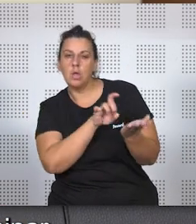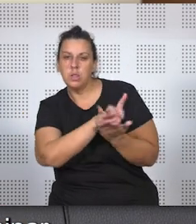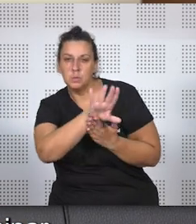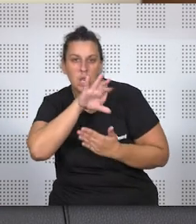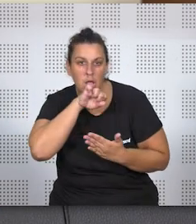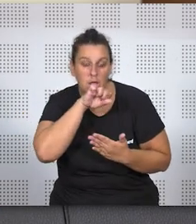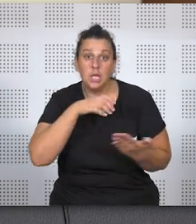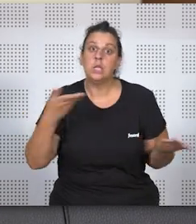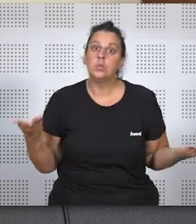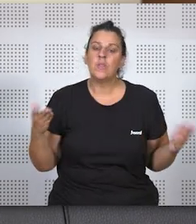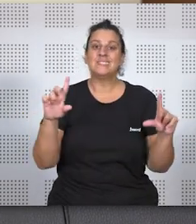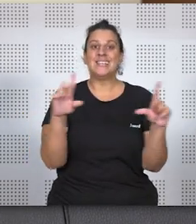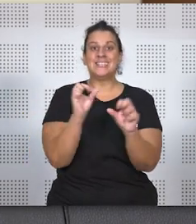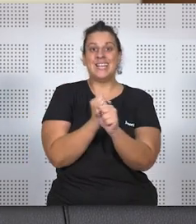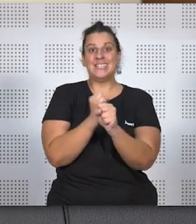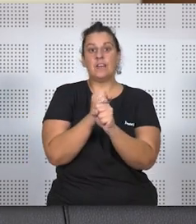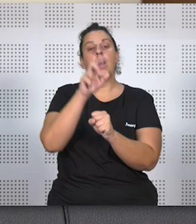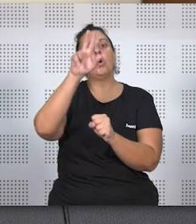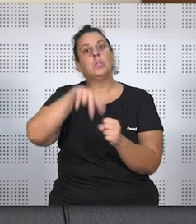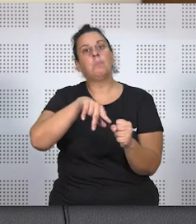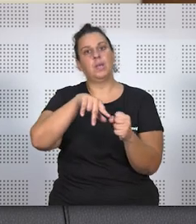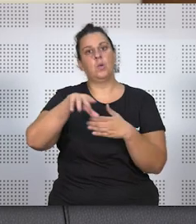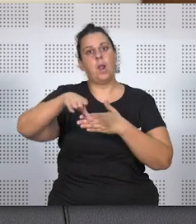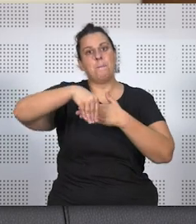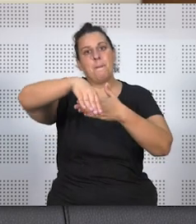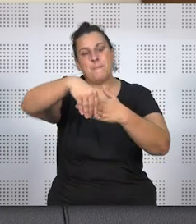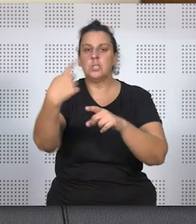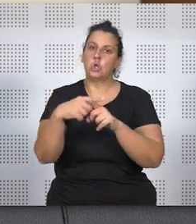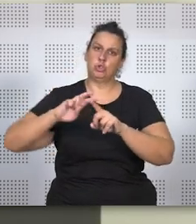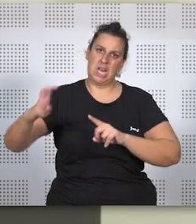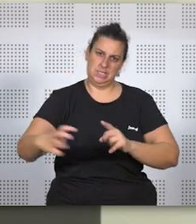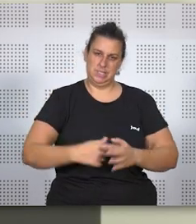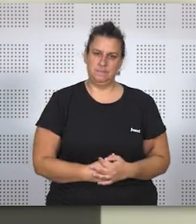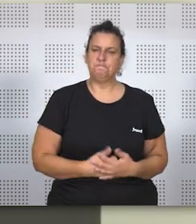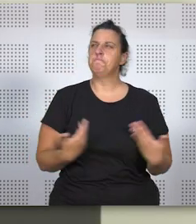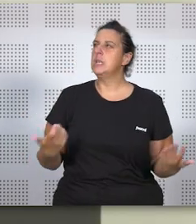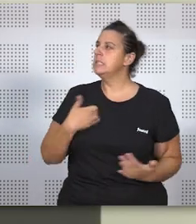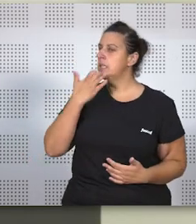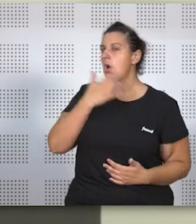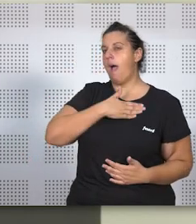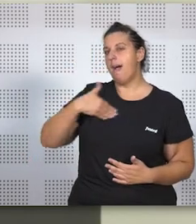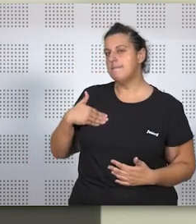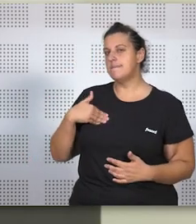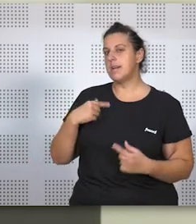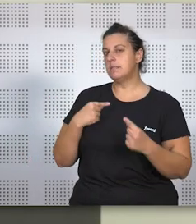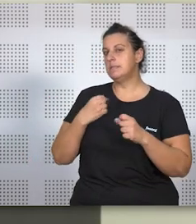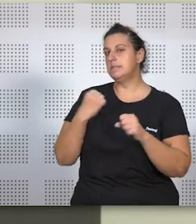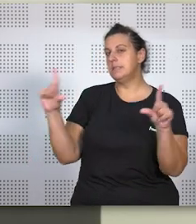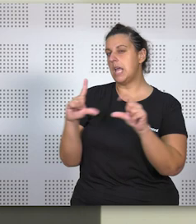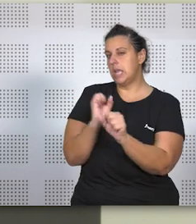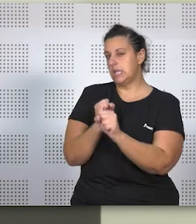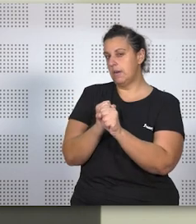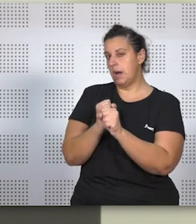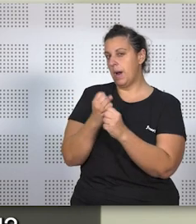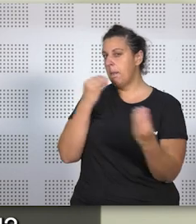no, por lo tanto el teletrabajo tiene que ir también acompañada de otras cosas. Pero entonces si yo quiero teletrabajar para mejorar la